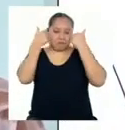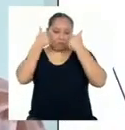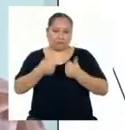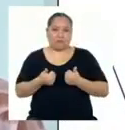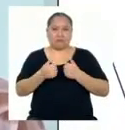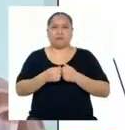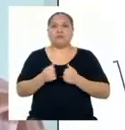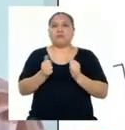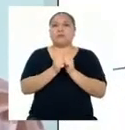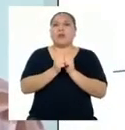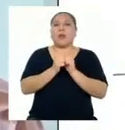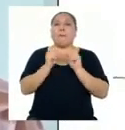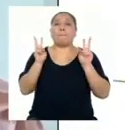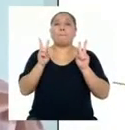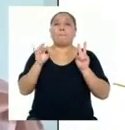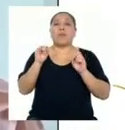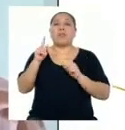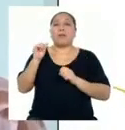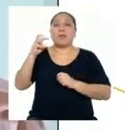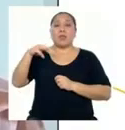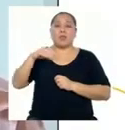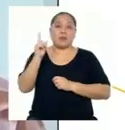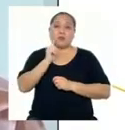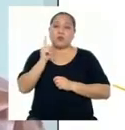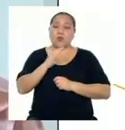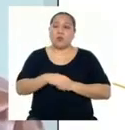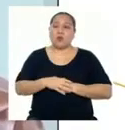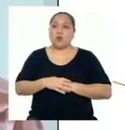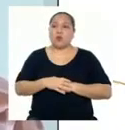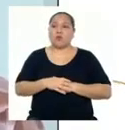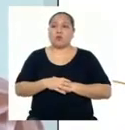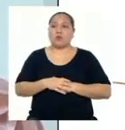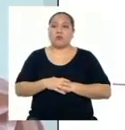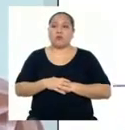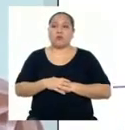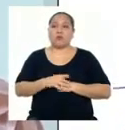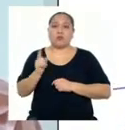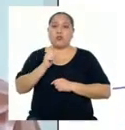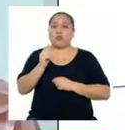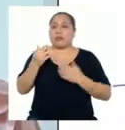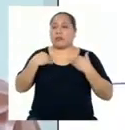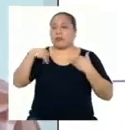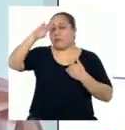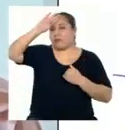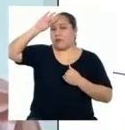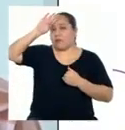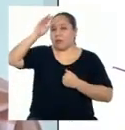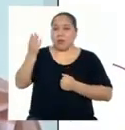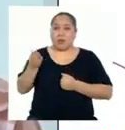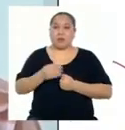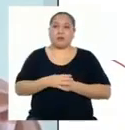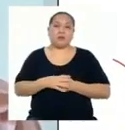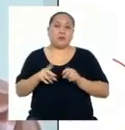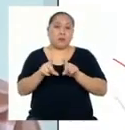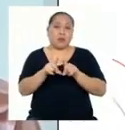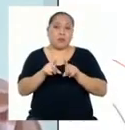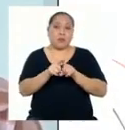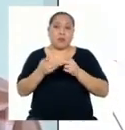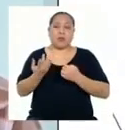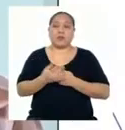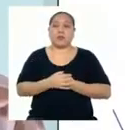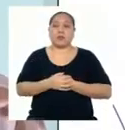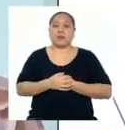bien, con vitaminas, para no caer con enfermedades. También